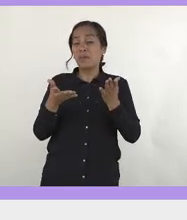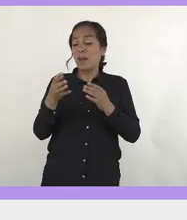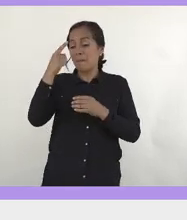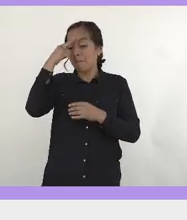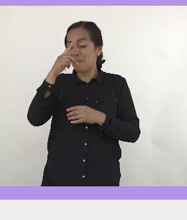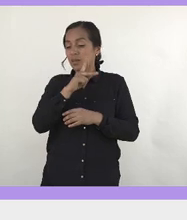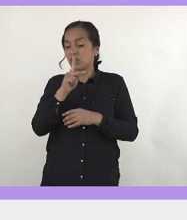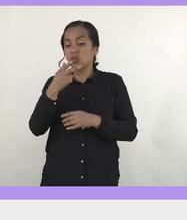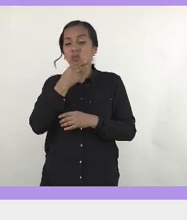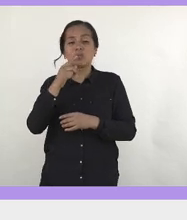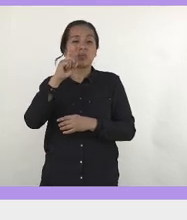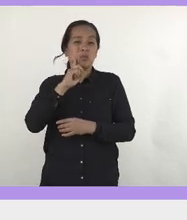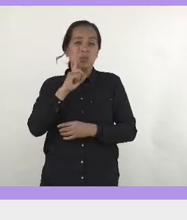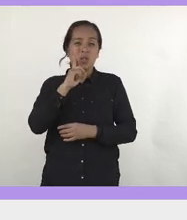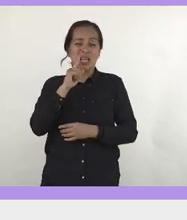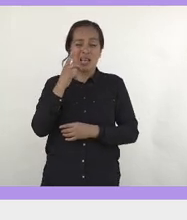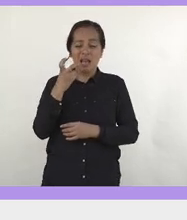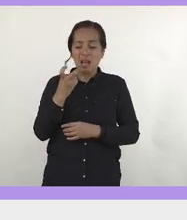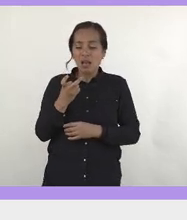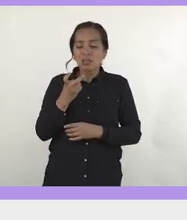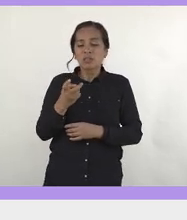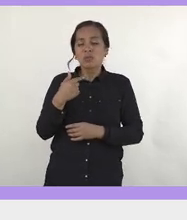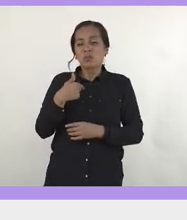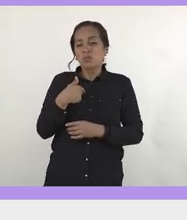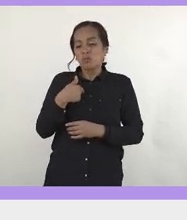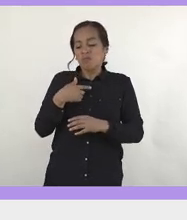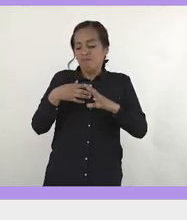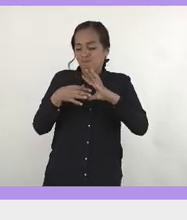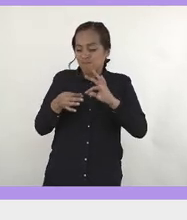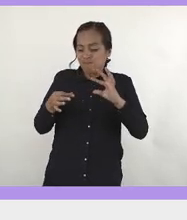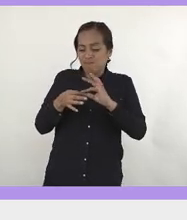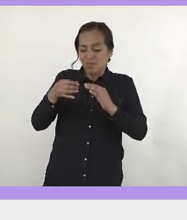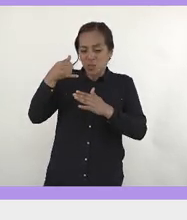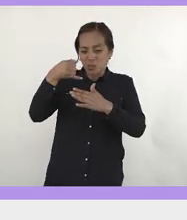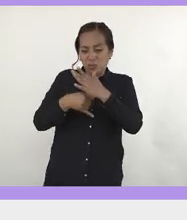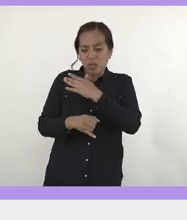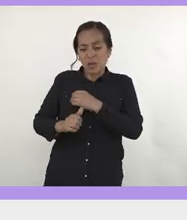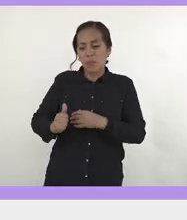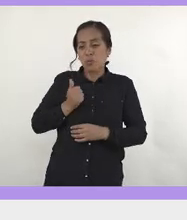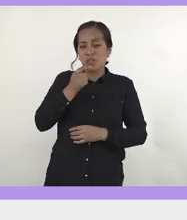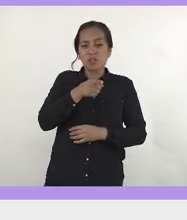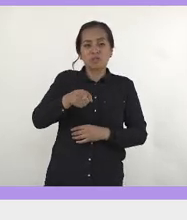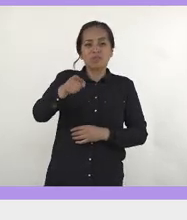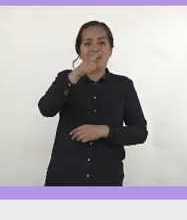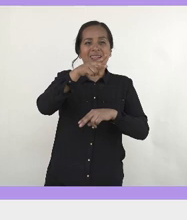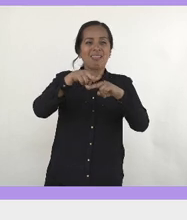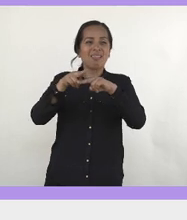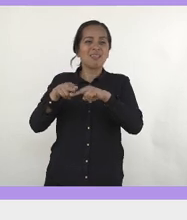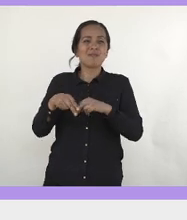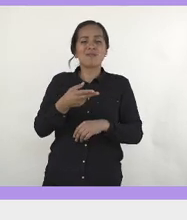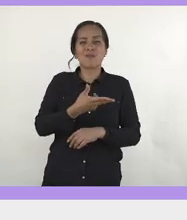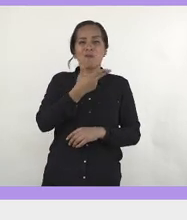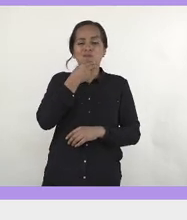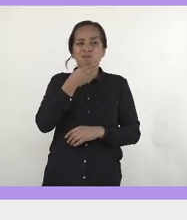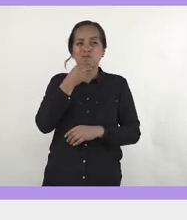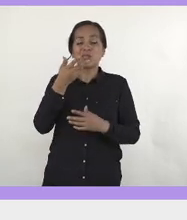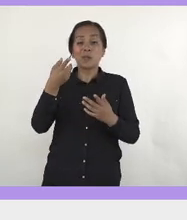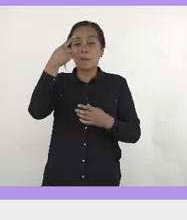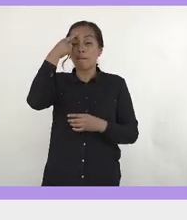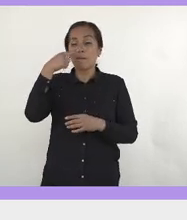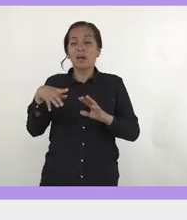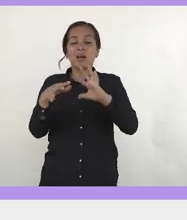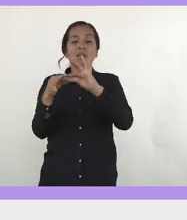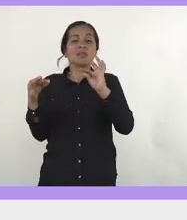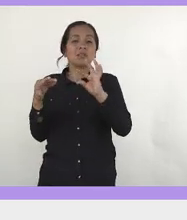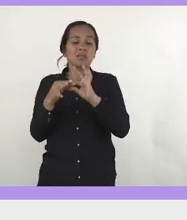todos. Y aquí me voy a detener un poco aprovechando que hay varios chicos acá para contarles